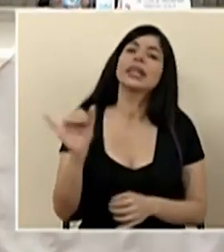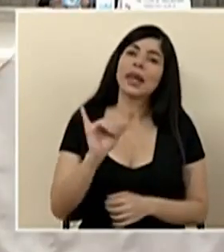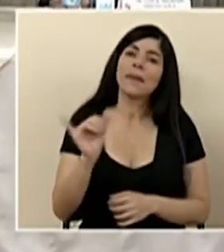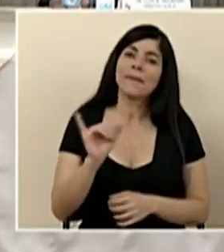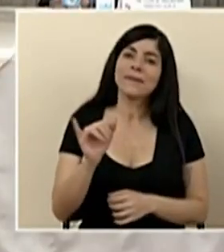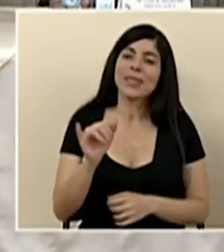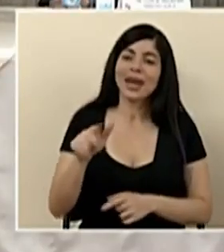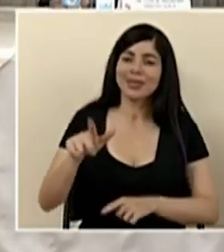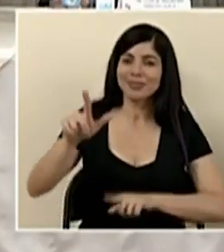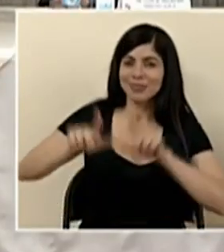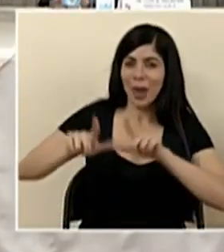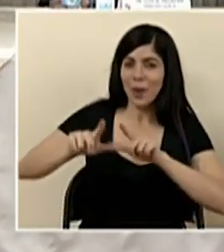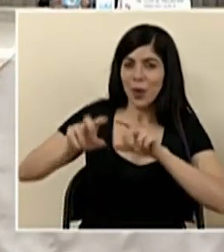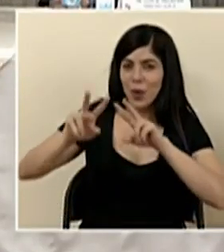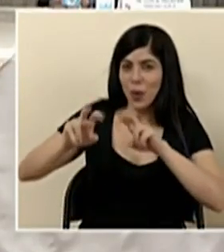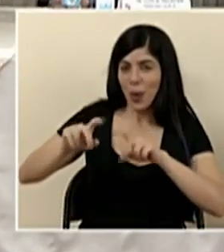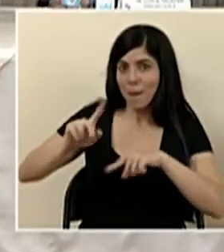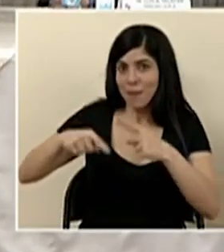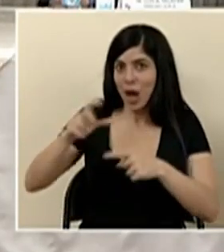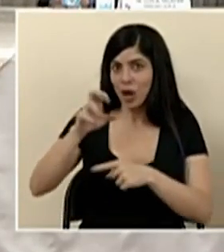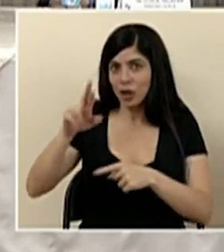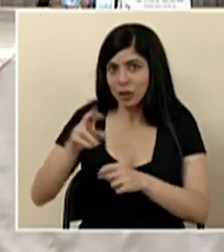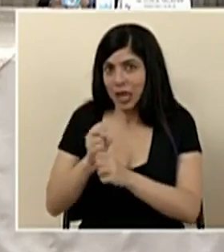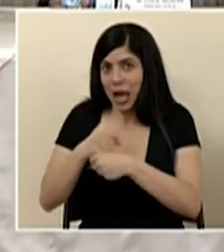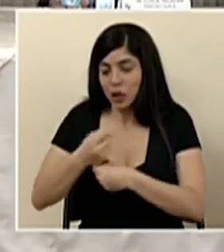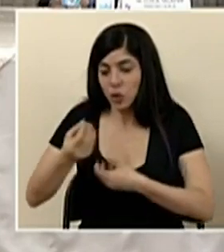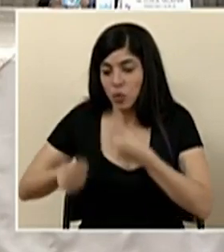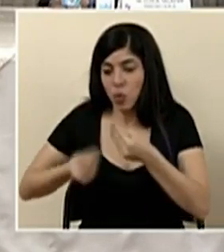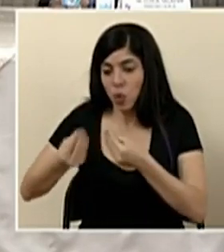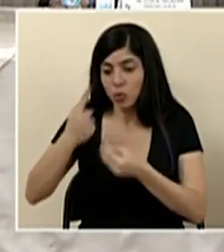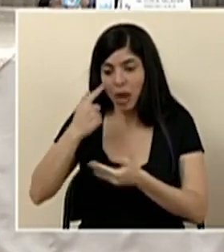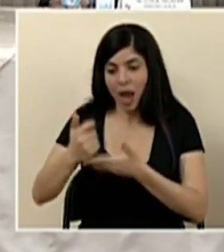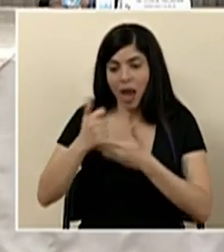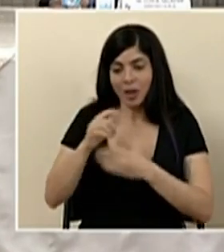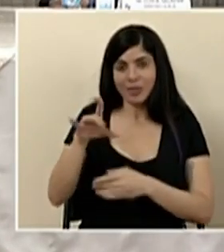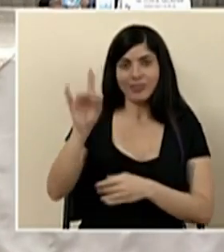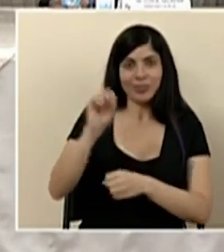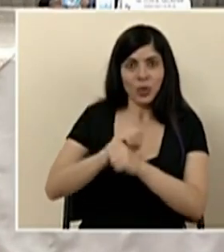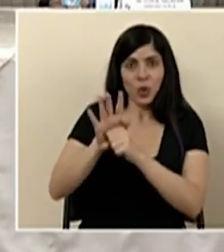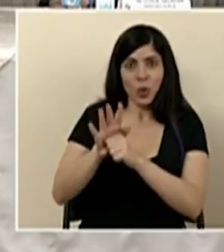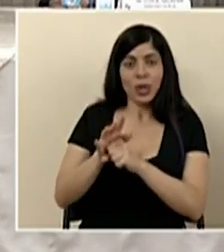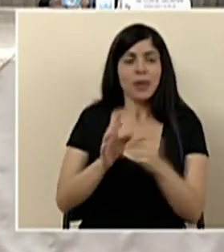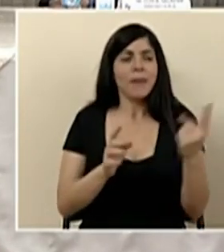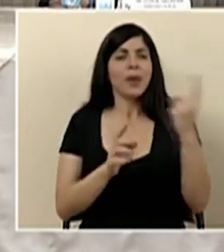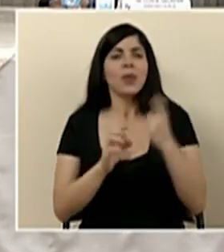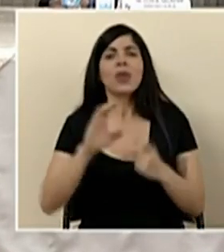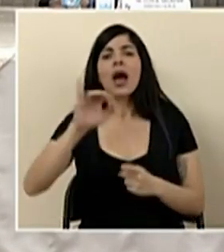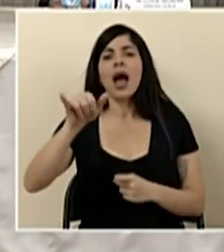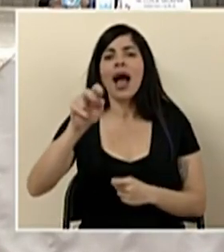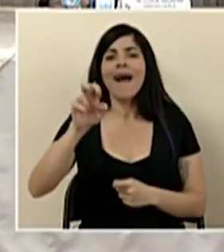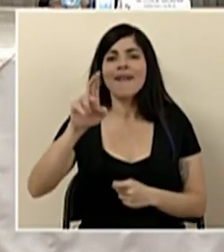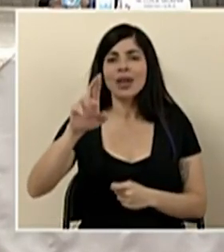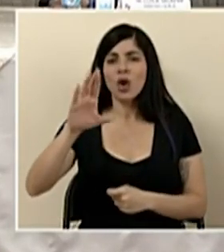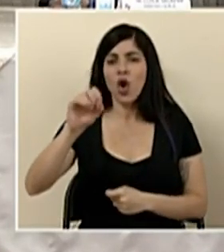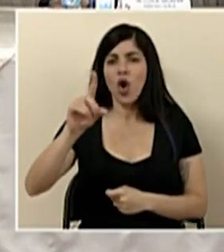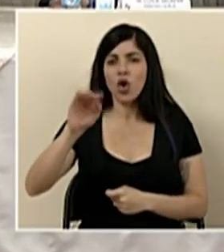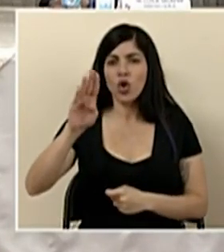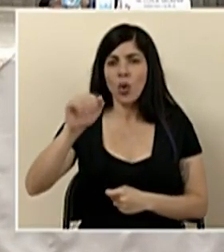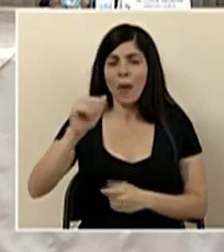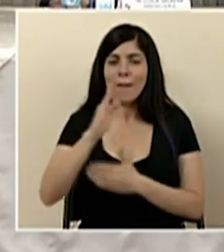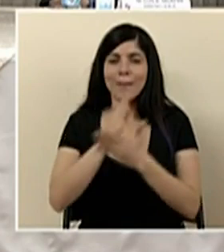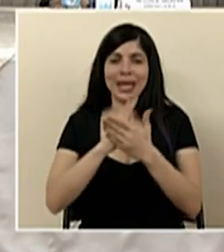a las pruebas que estaría desarrollando Costa Rica para detectar el COVID-19 nos consulta Javier Córdoba del Semanario